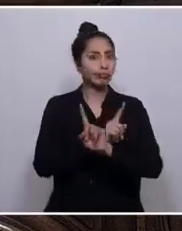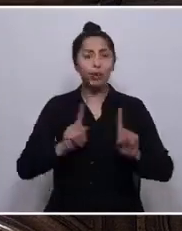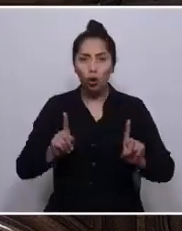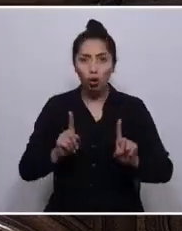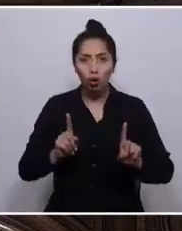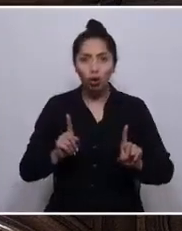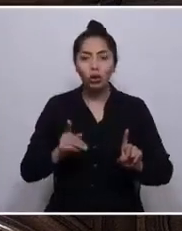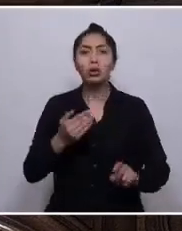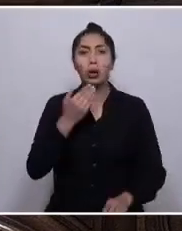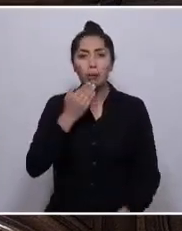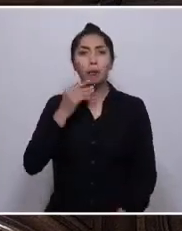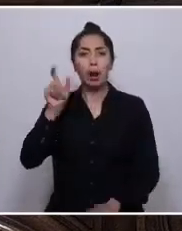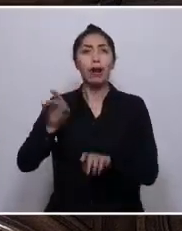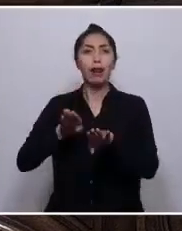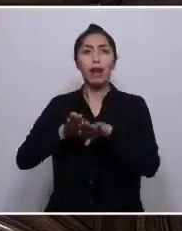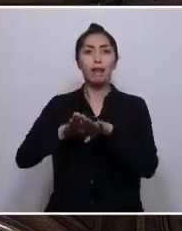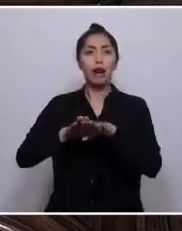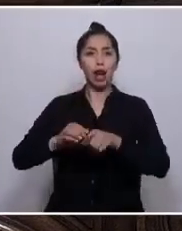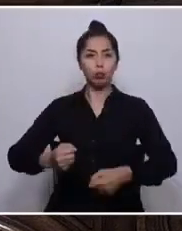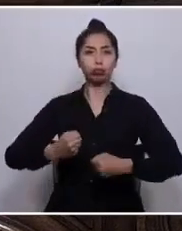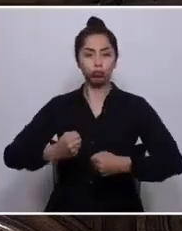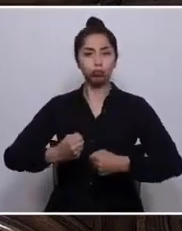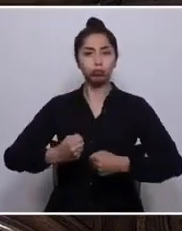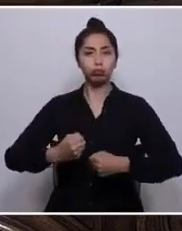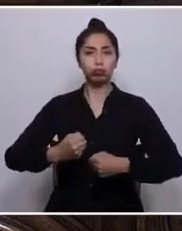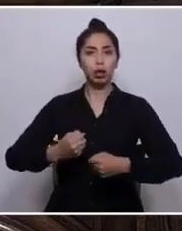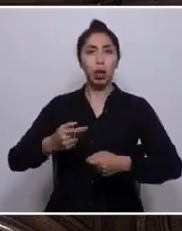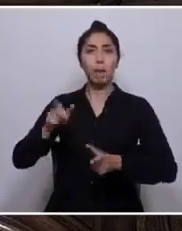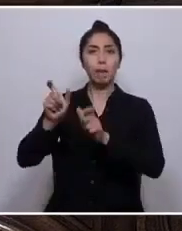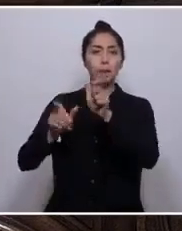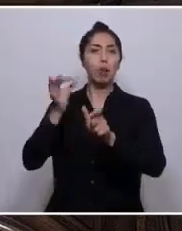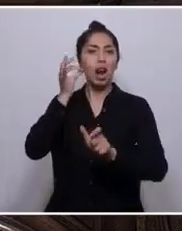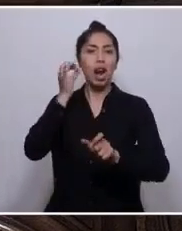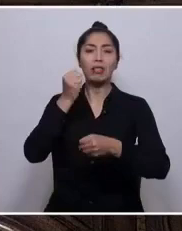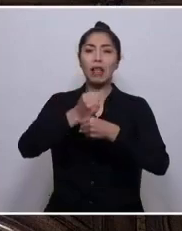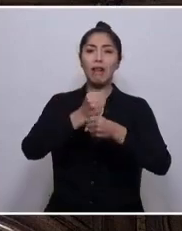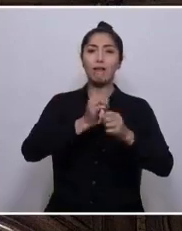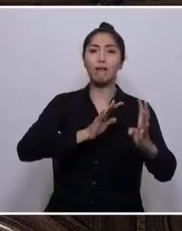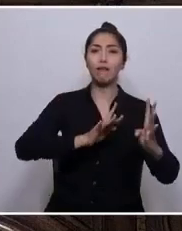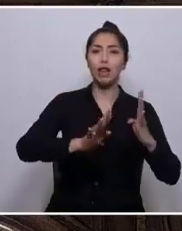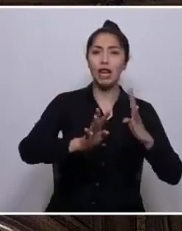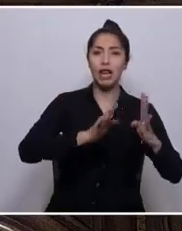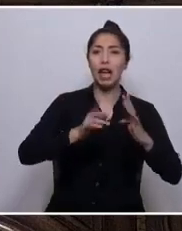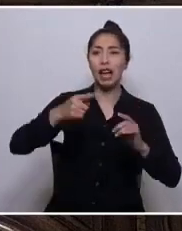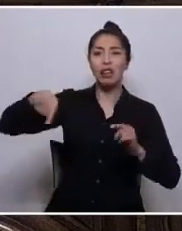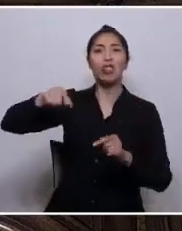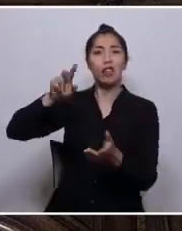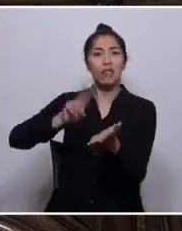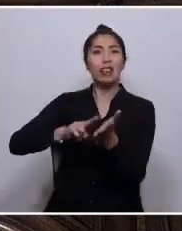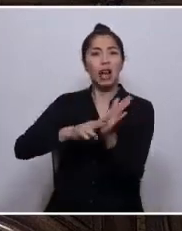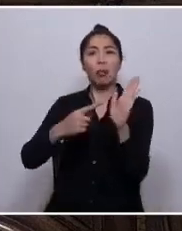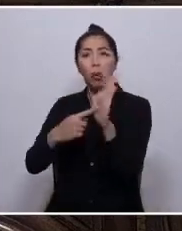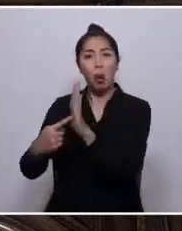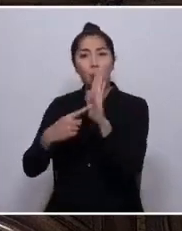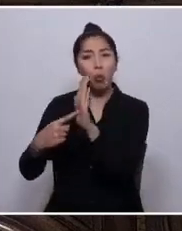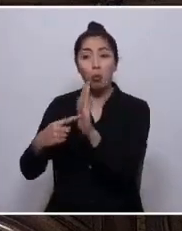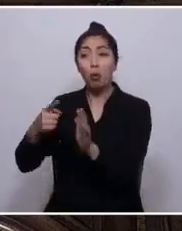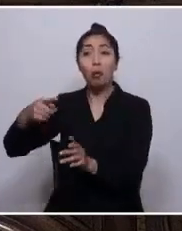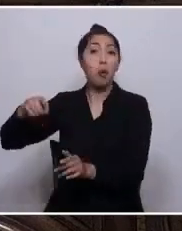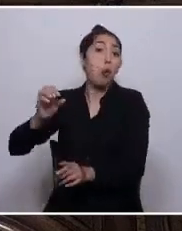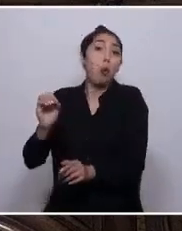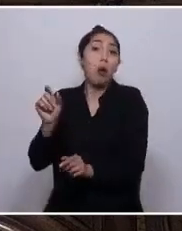camiona, la feriante, aquella verdaderamente marginada o a la que simplemente no le gustan